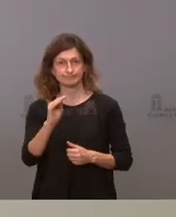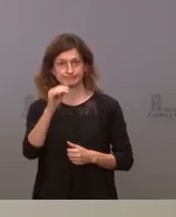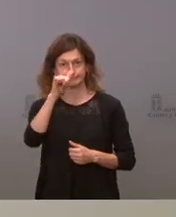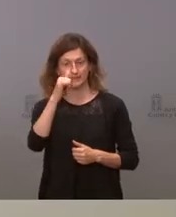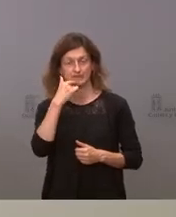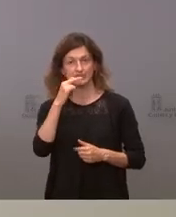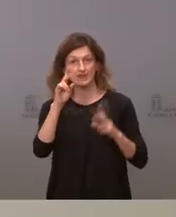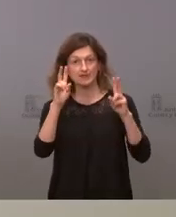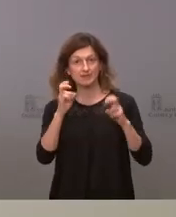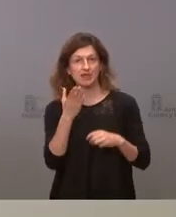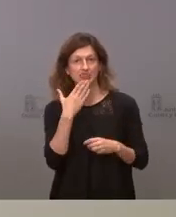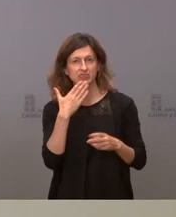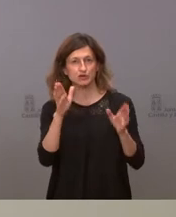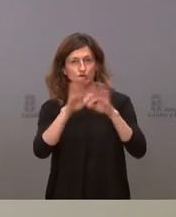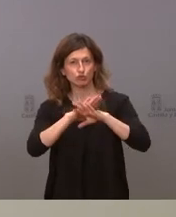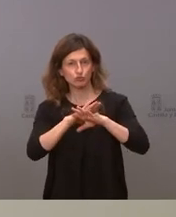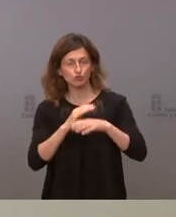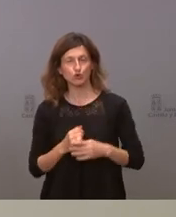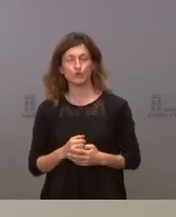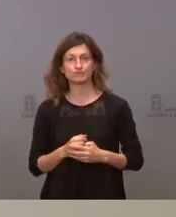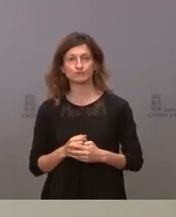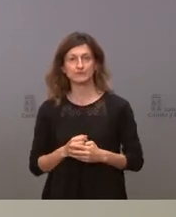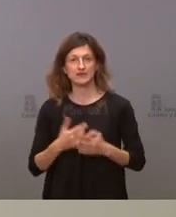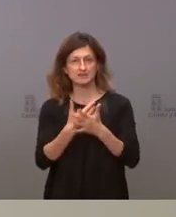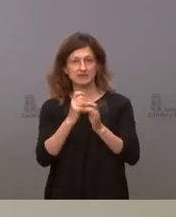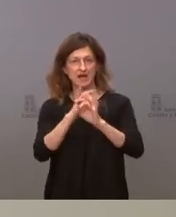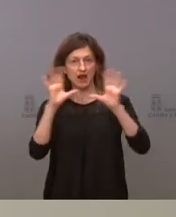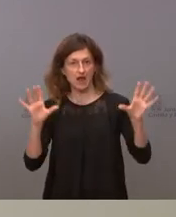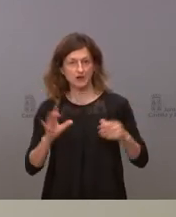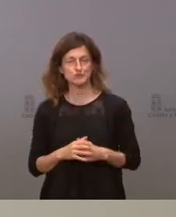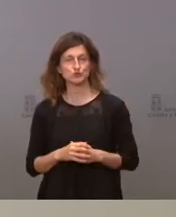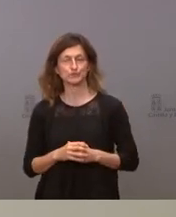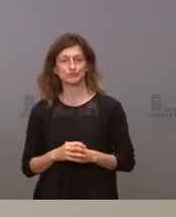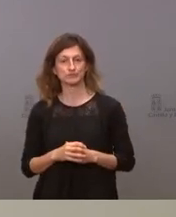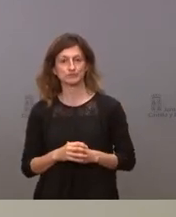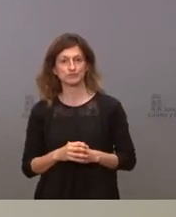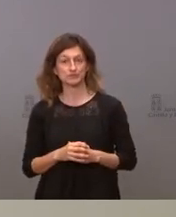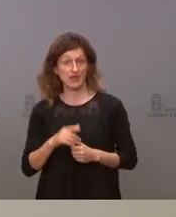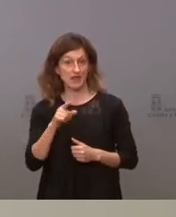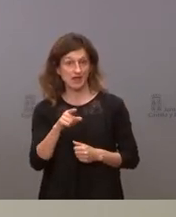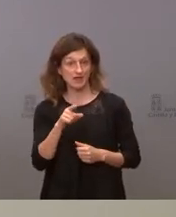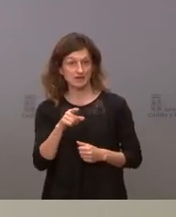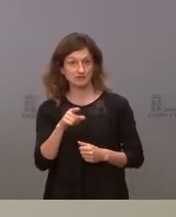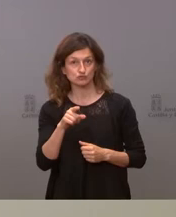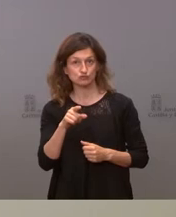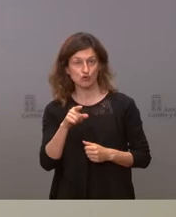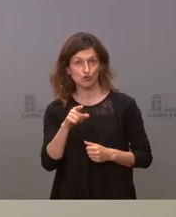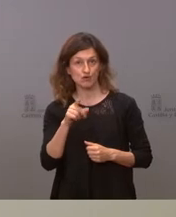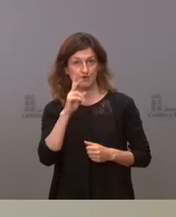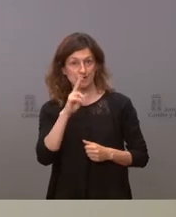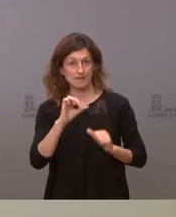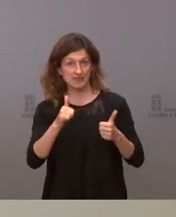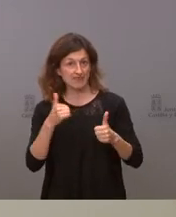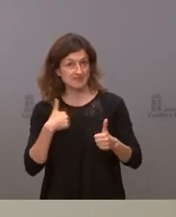concreto del ocio nocturno nos puede aclarar si eso va a entrar a ponerse en práctica ya